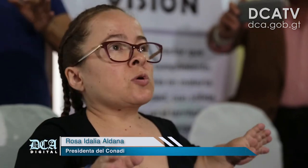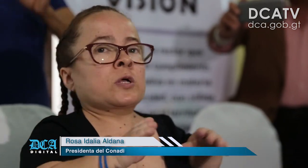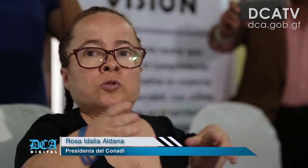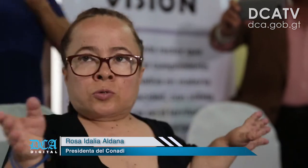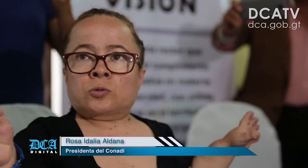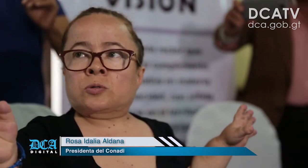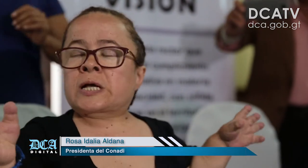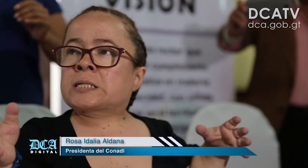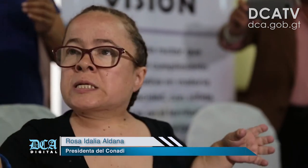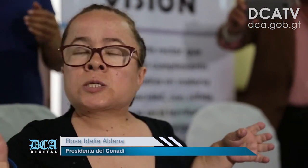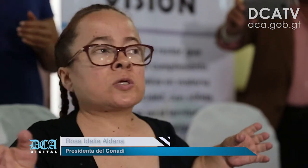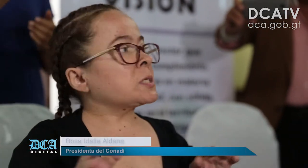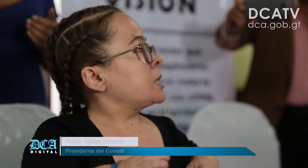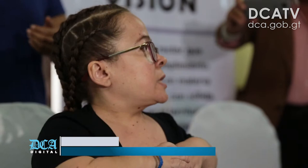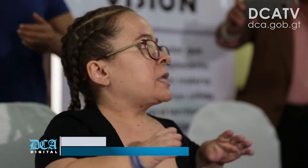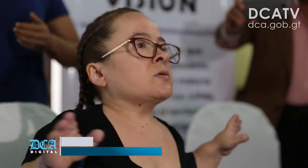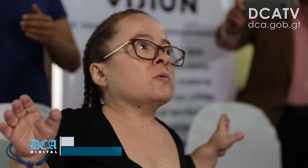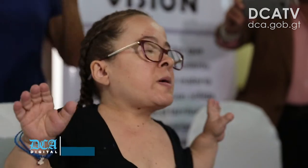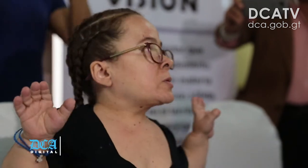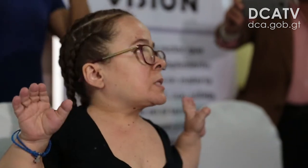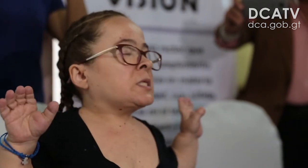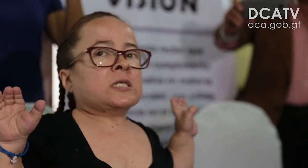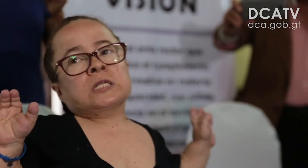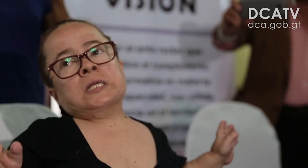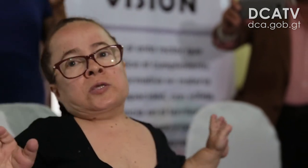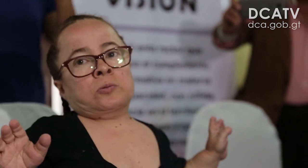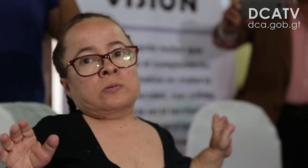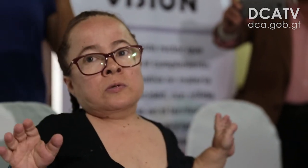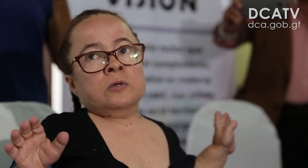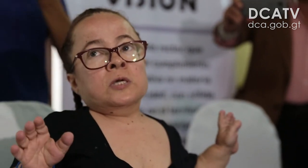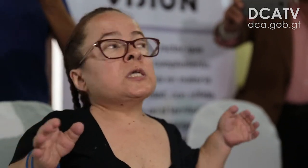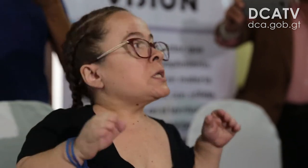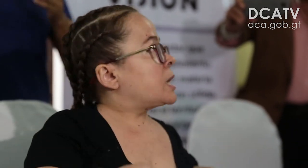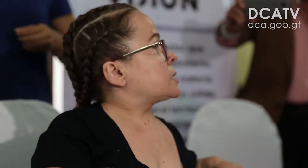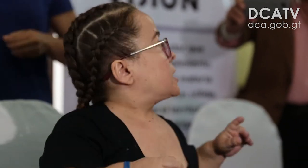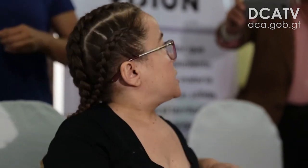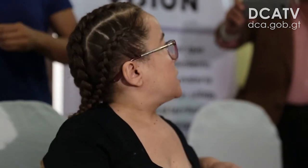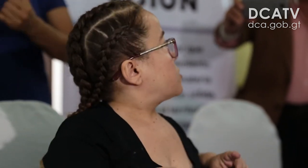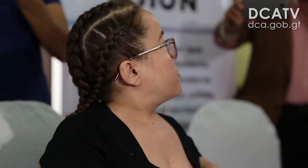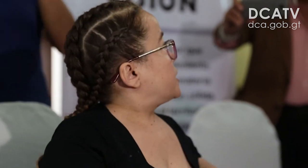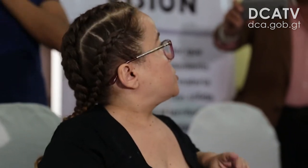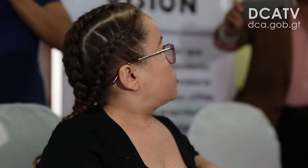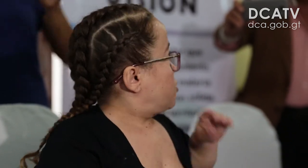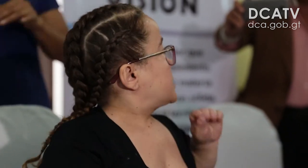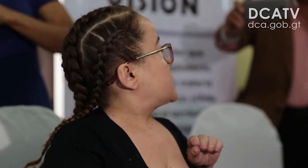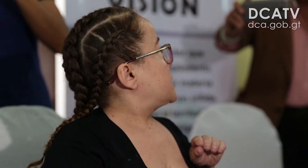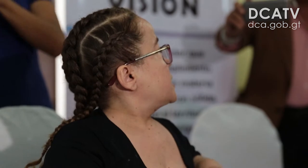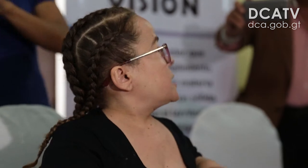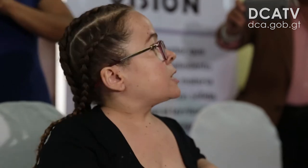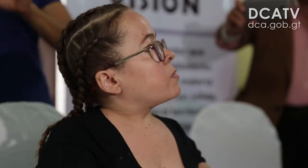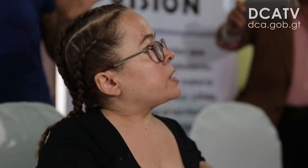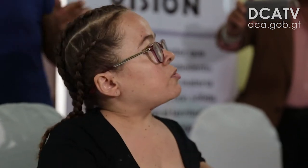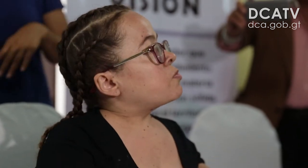tema solo cuando están las elecciones y de ahí ya no volvemos a existir en tres años. Y este convenio no es